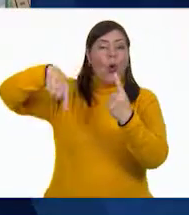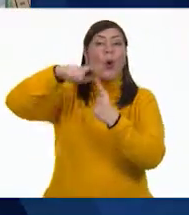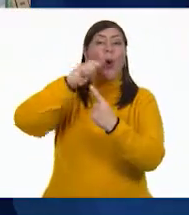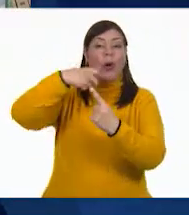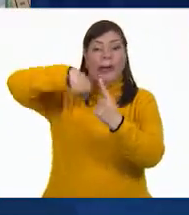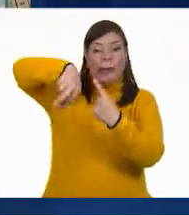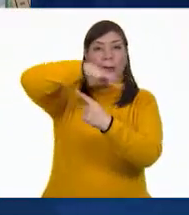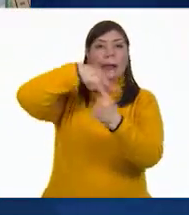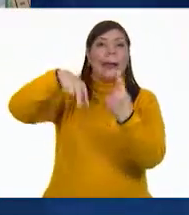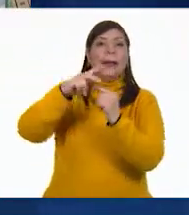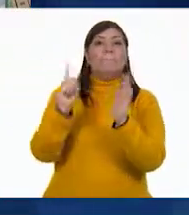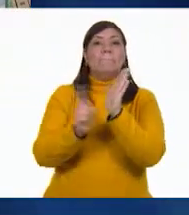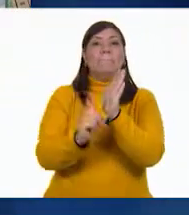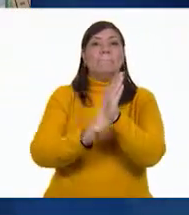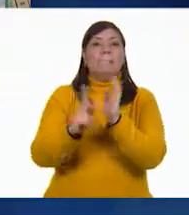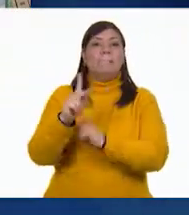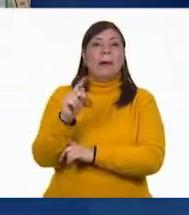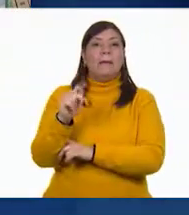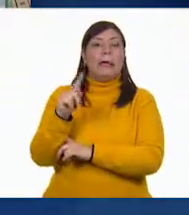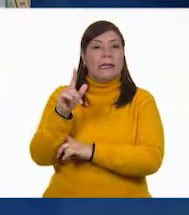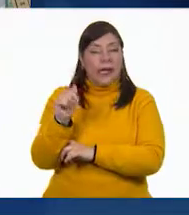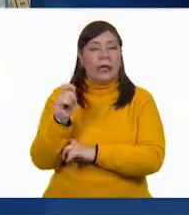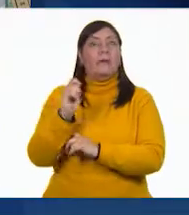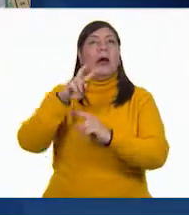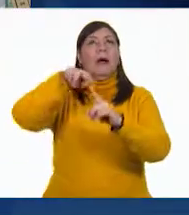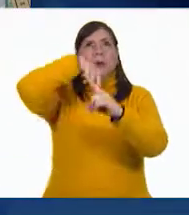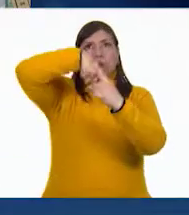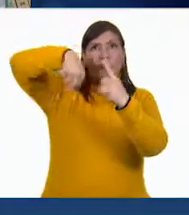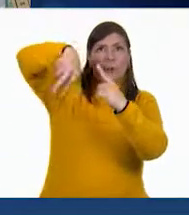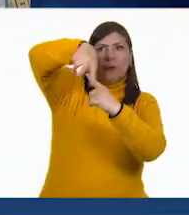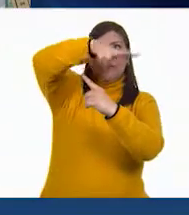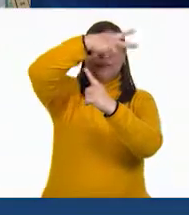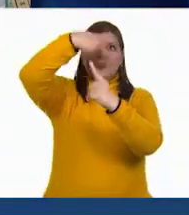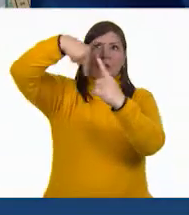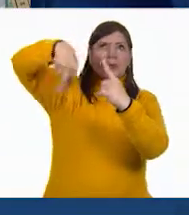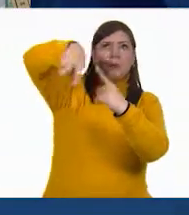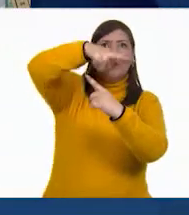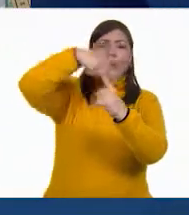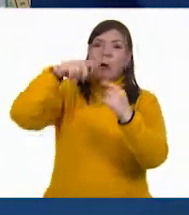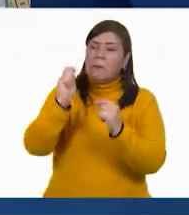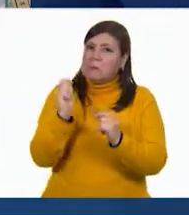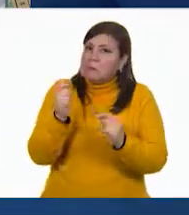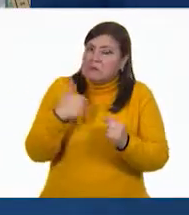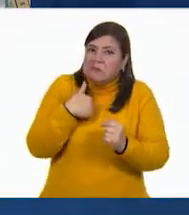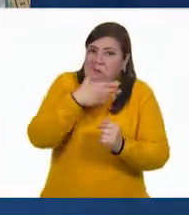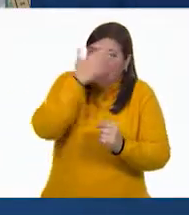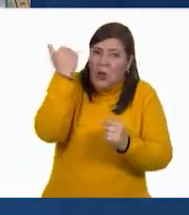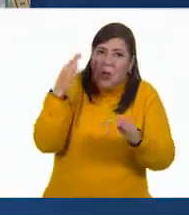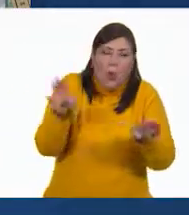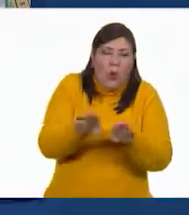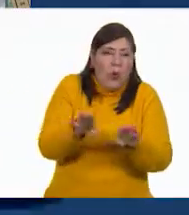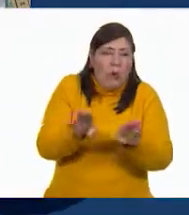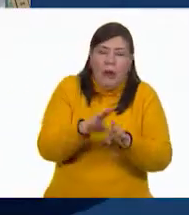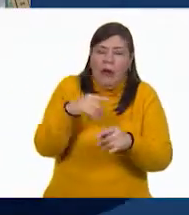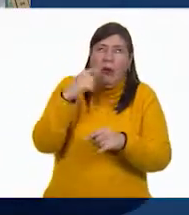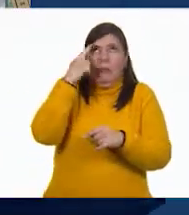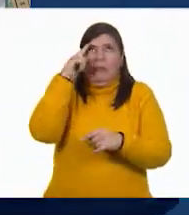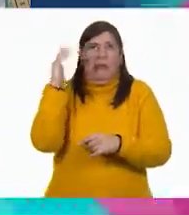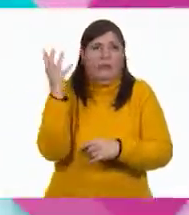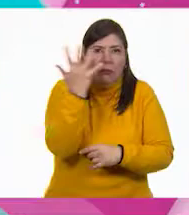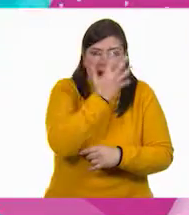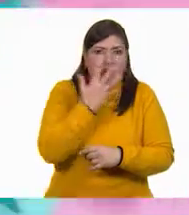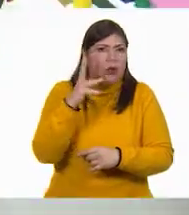Luego se tiran de un lugar muy alto y van girando. No sé cómo es que no se marean. ¡Son sorprendentes! ¡Guau!